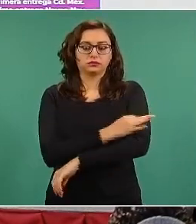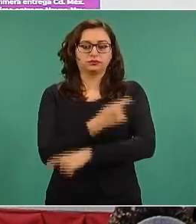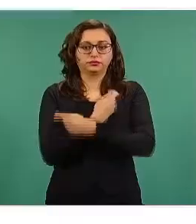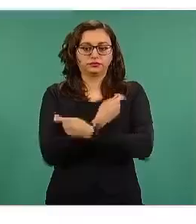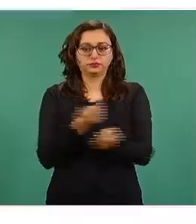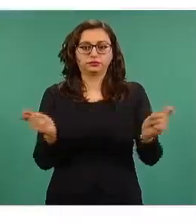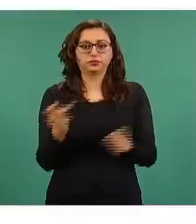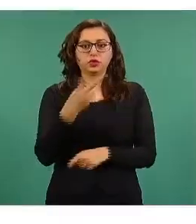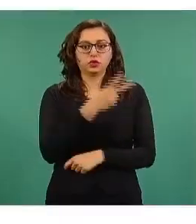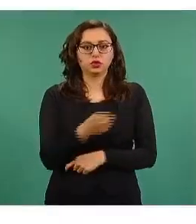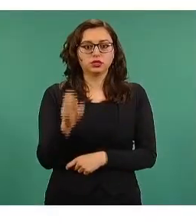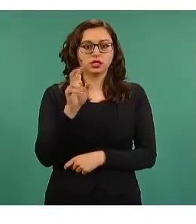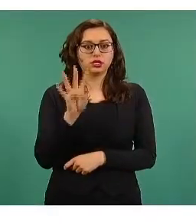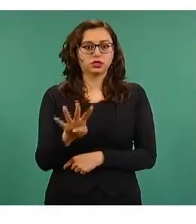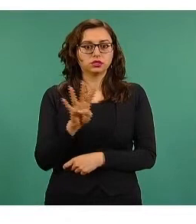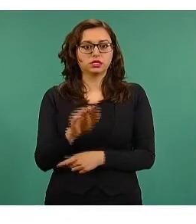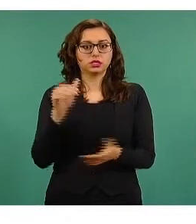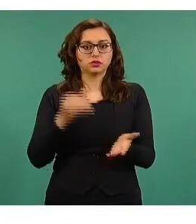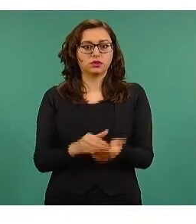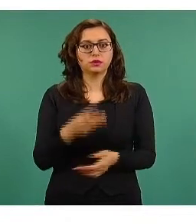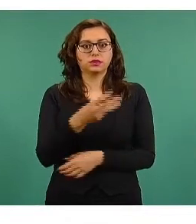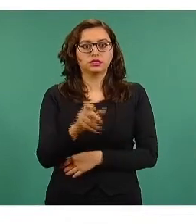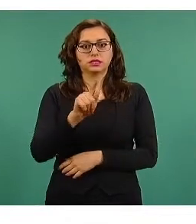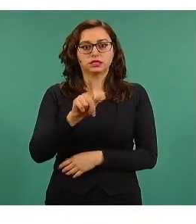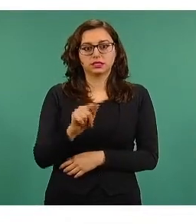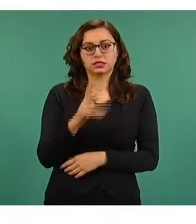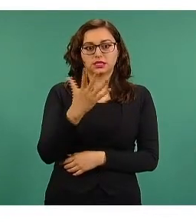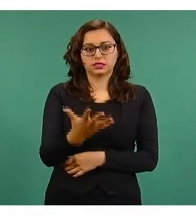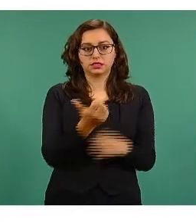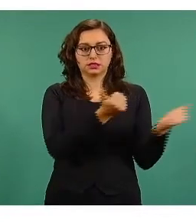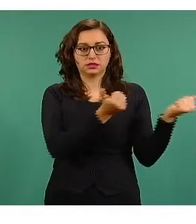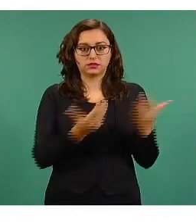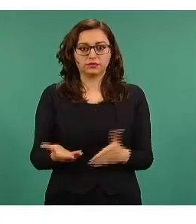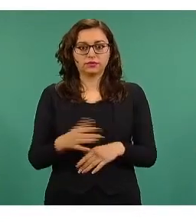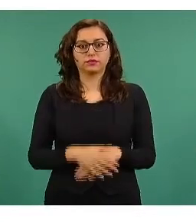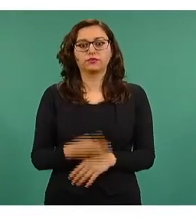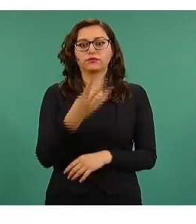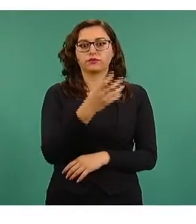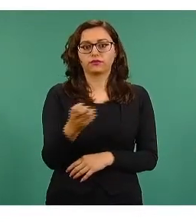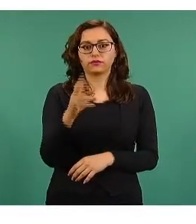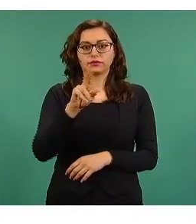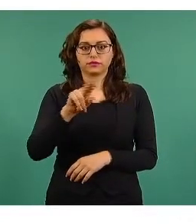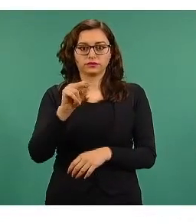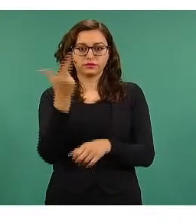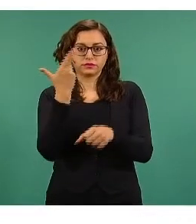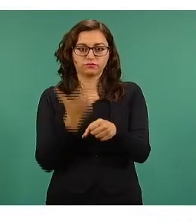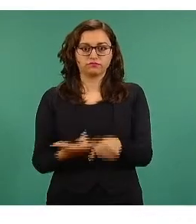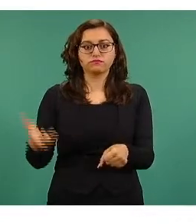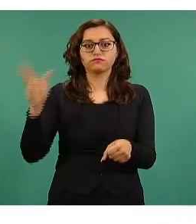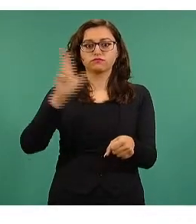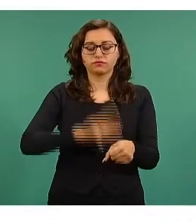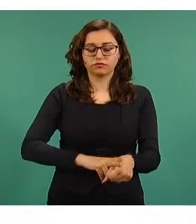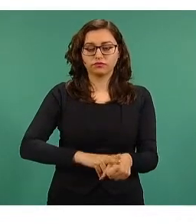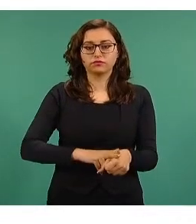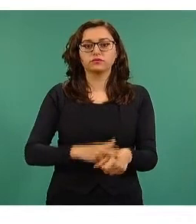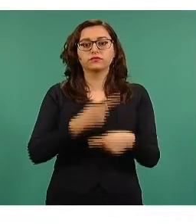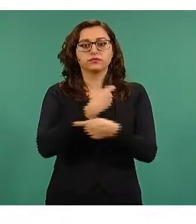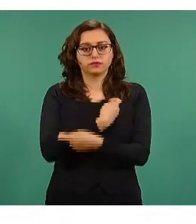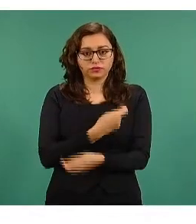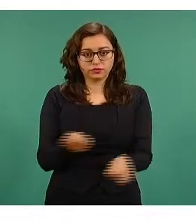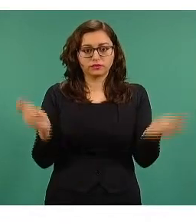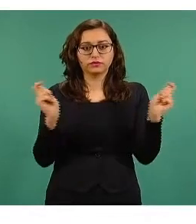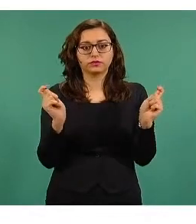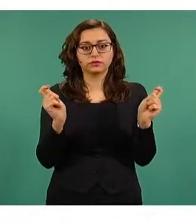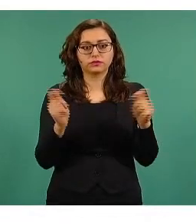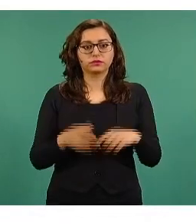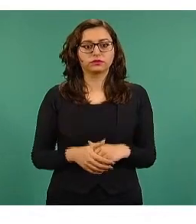219 mil 375 dosis, 480 hospitales a los que hay que distribuir las vacunas,